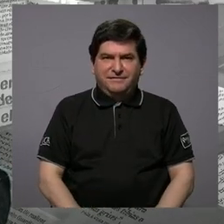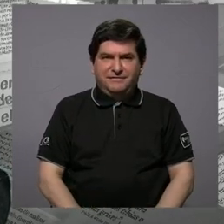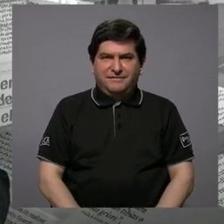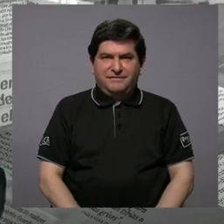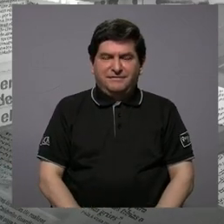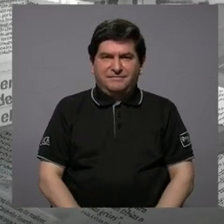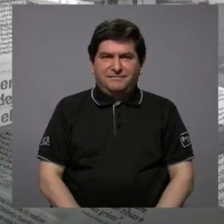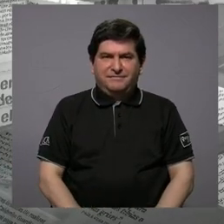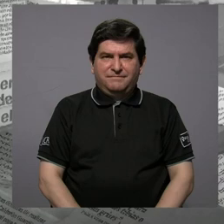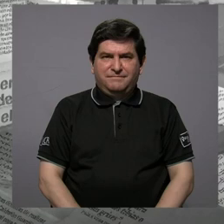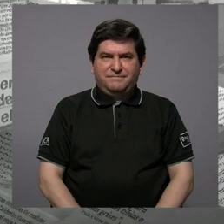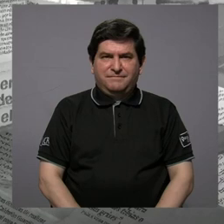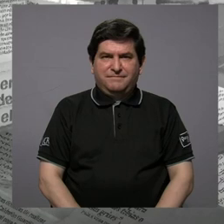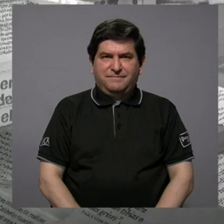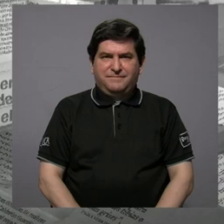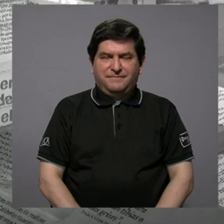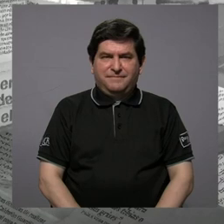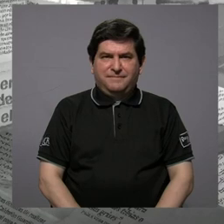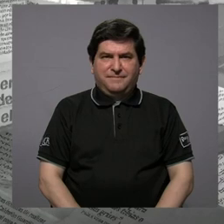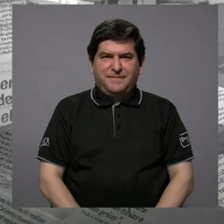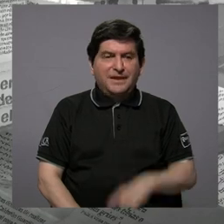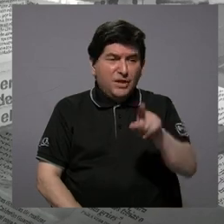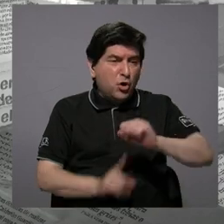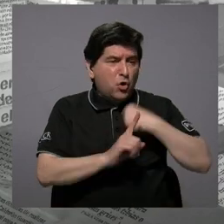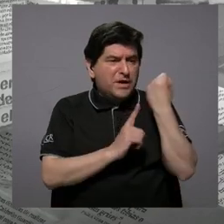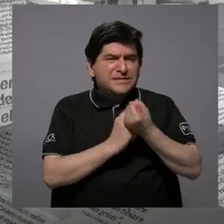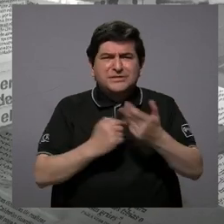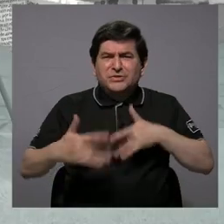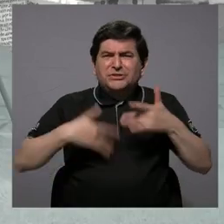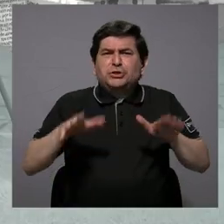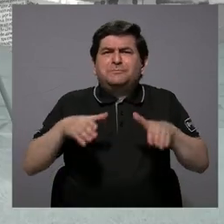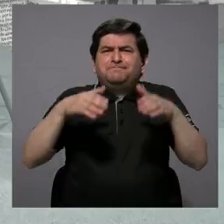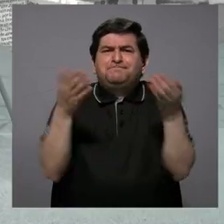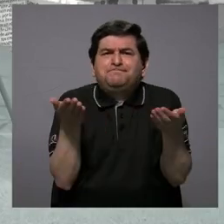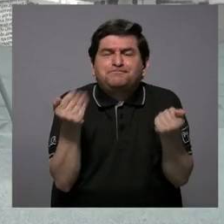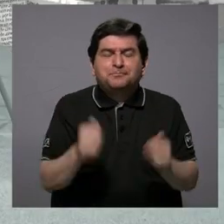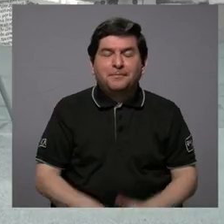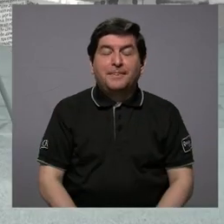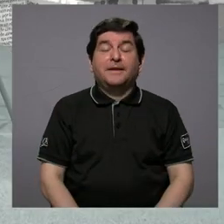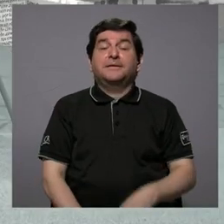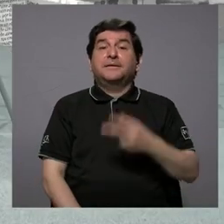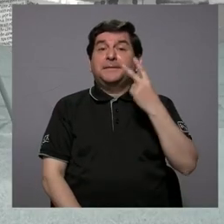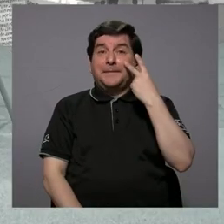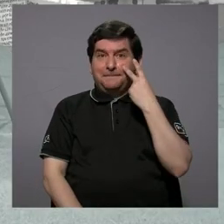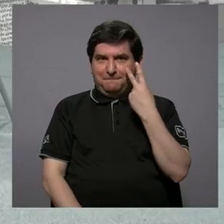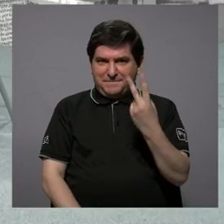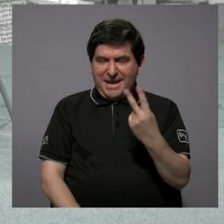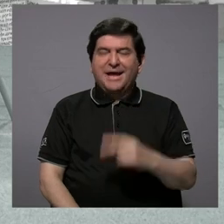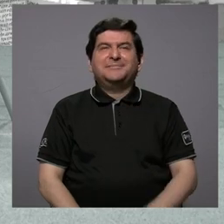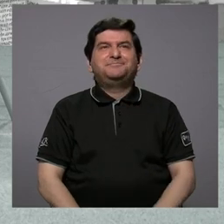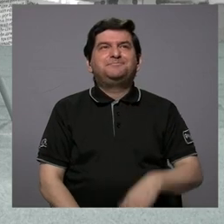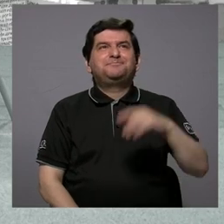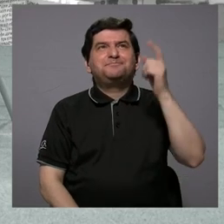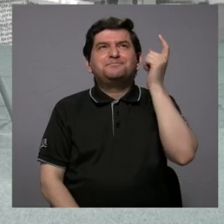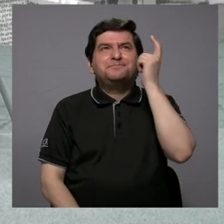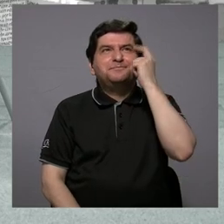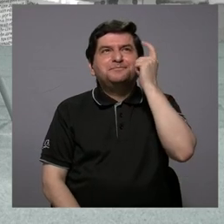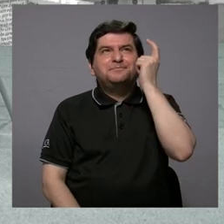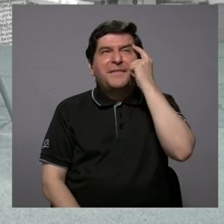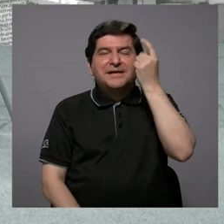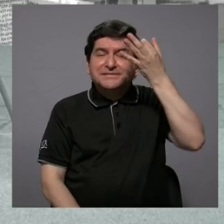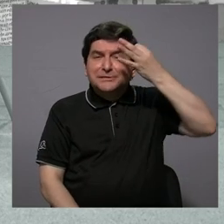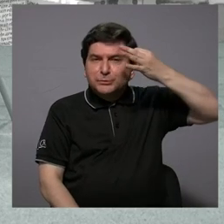cómo, cómo se identificaban con esa situación. Mire, vamos a pensar un poco